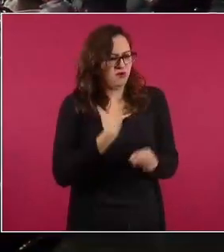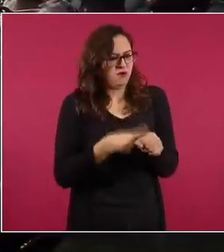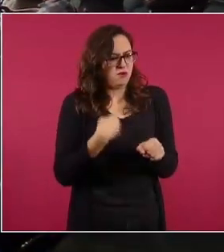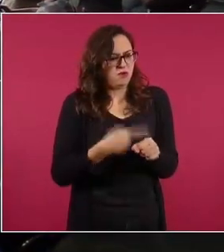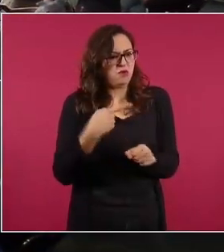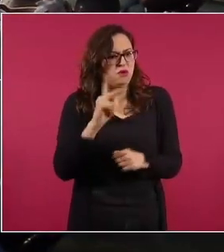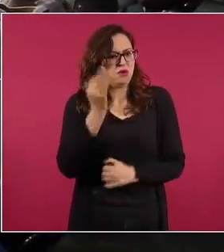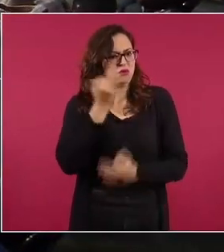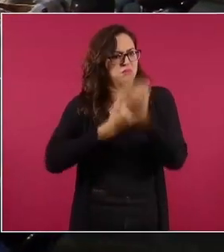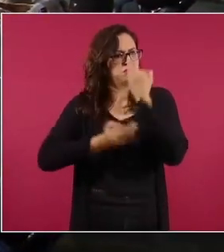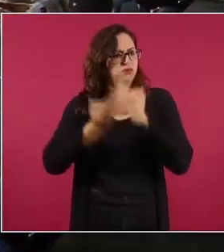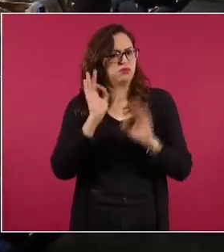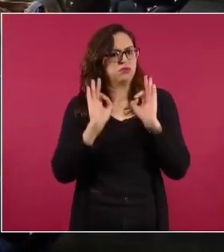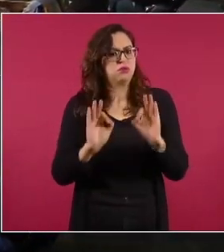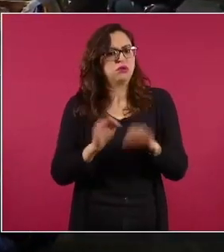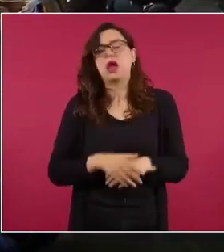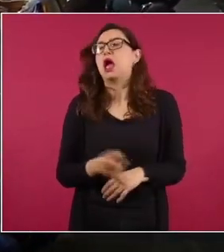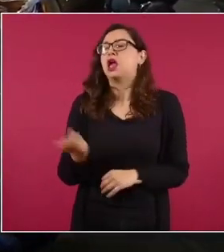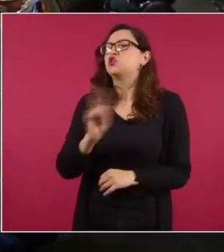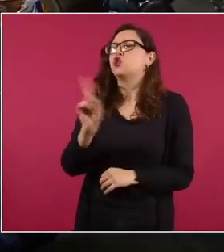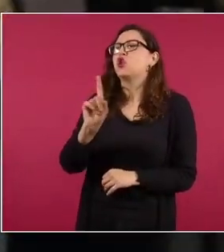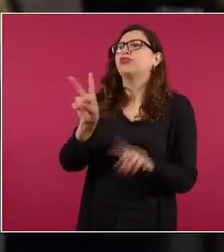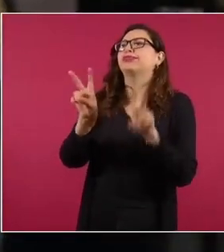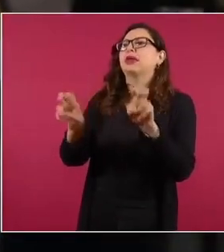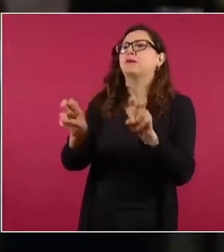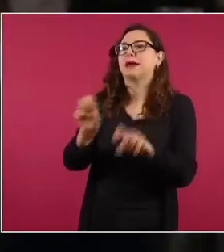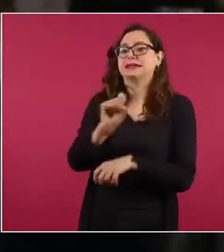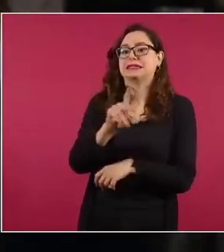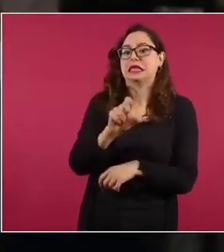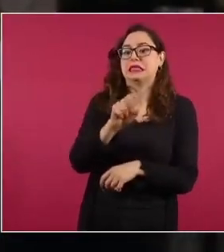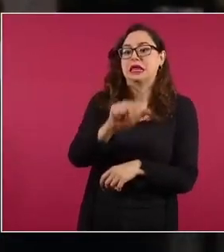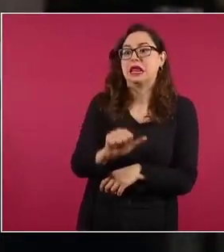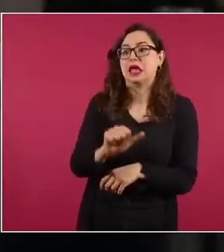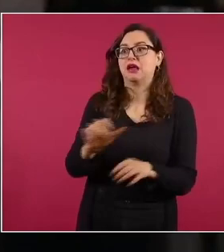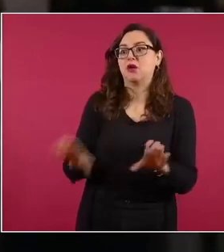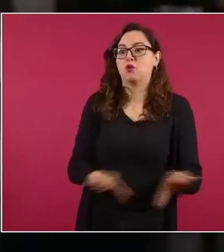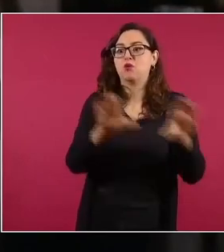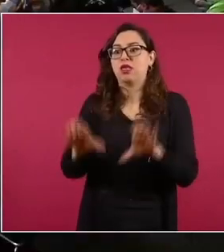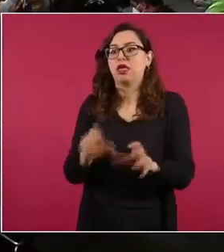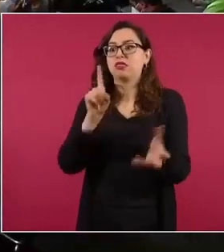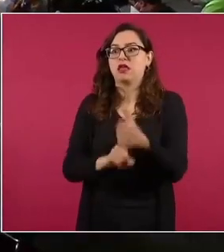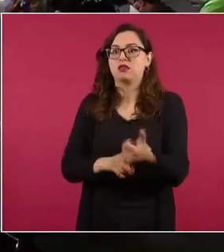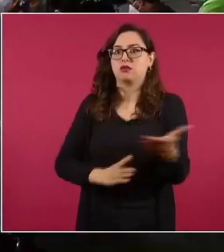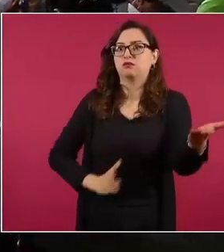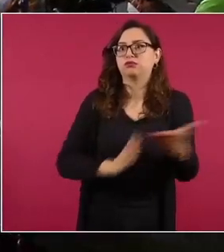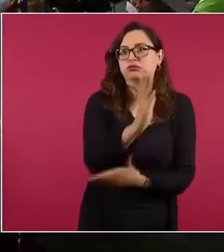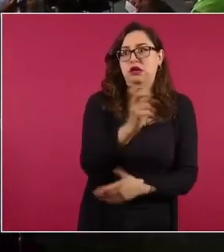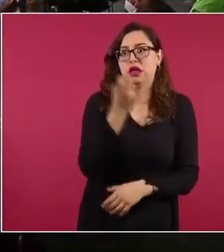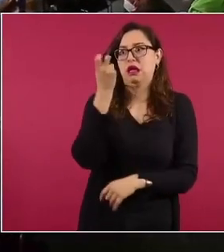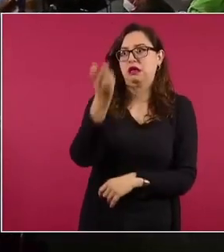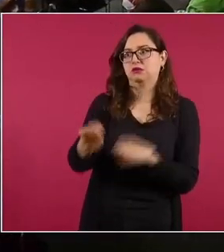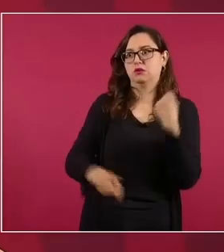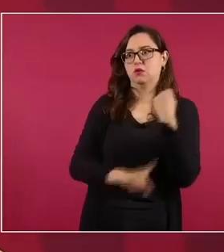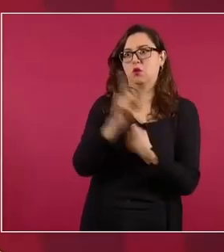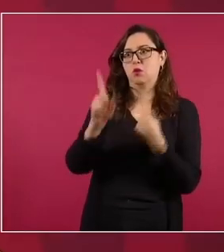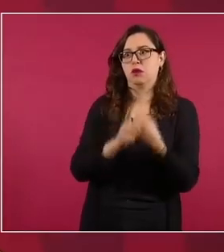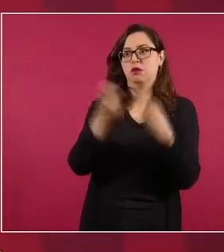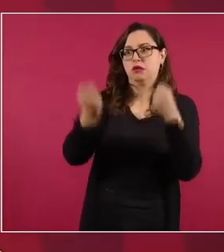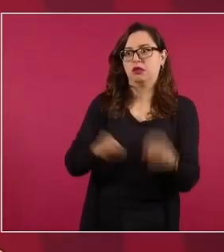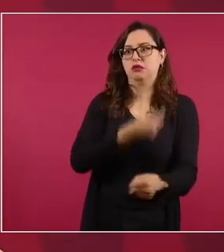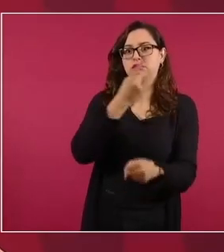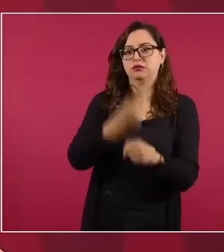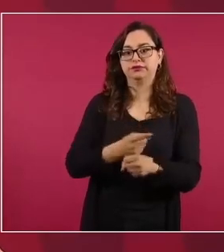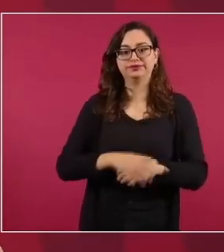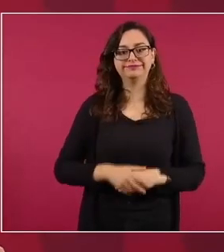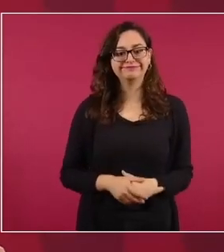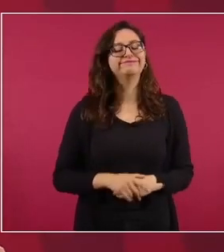Siendo una institución de seguridad nacional, la más importante. Aprovecharon de que están llevando a cabo